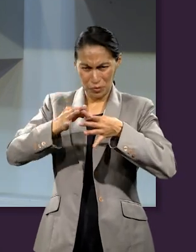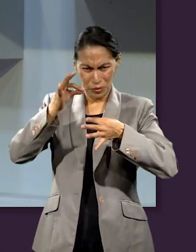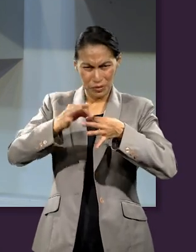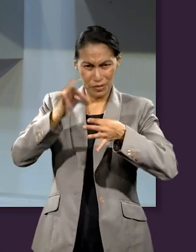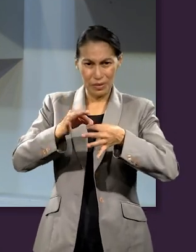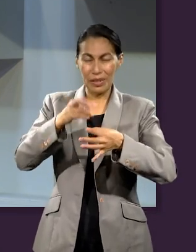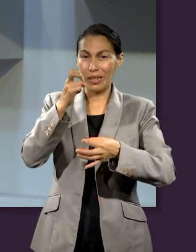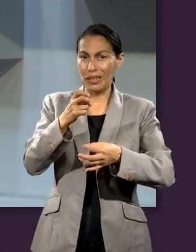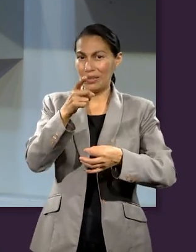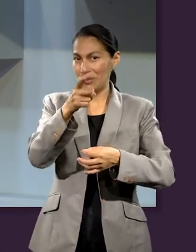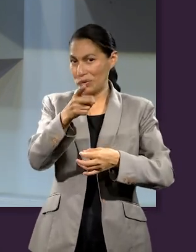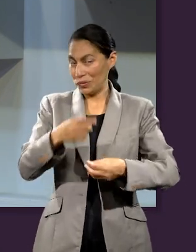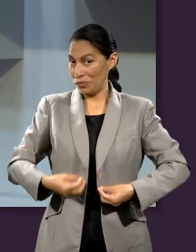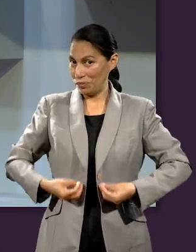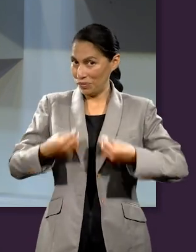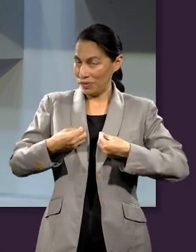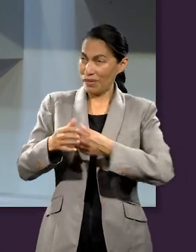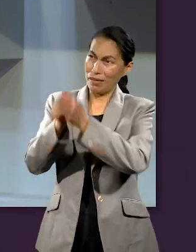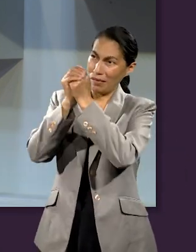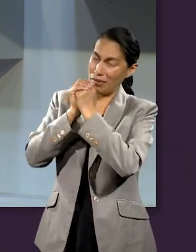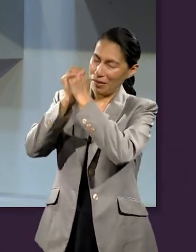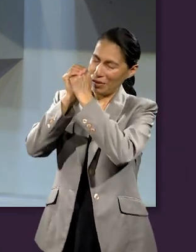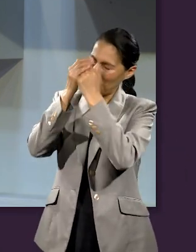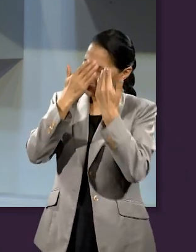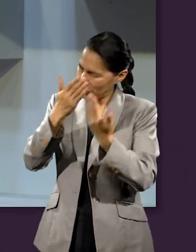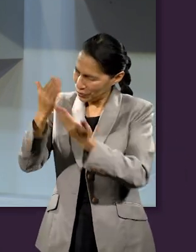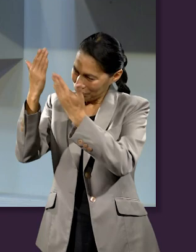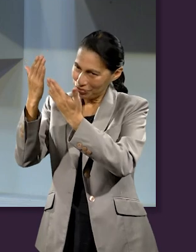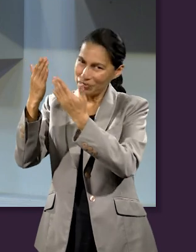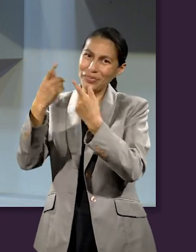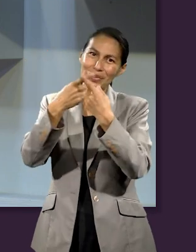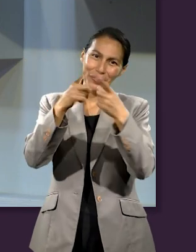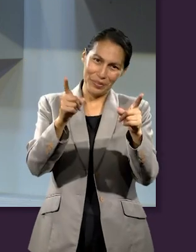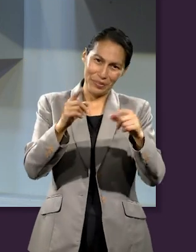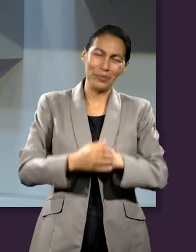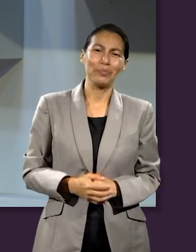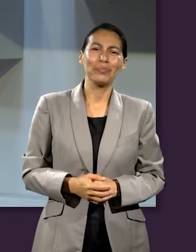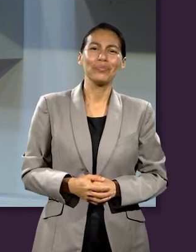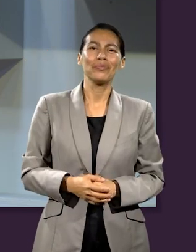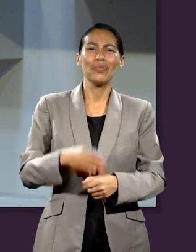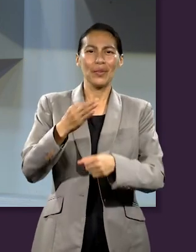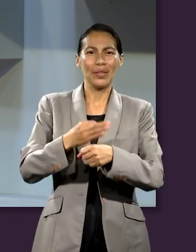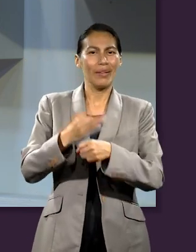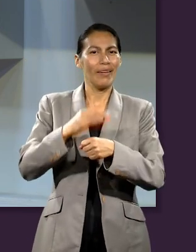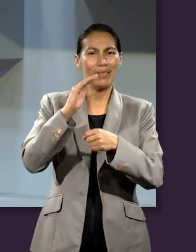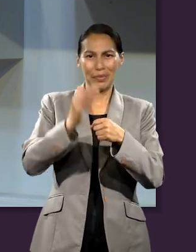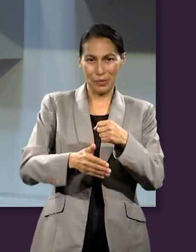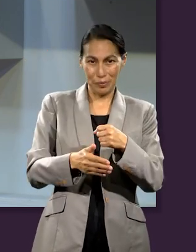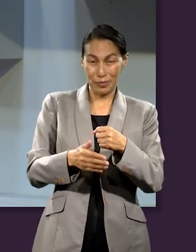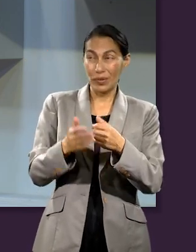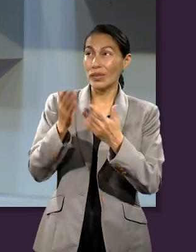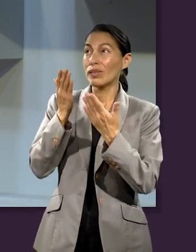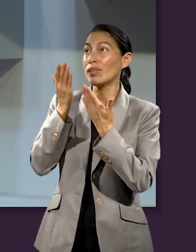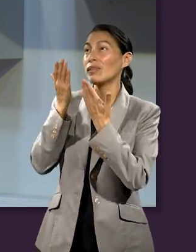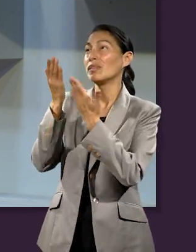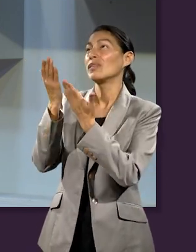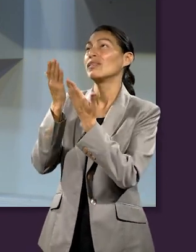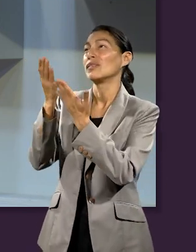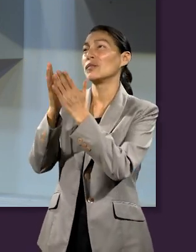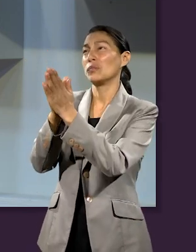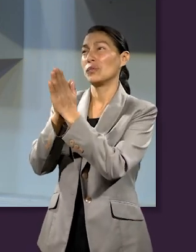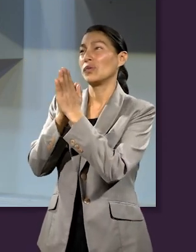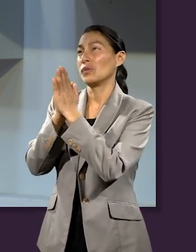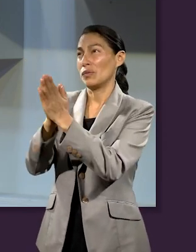que sea sistemático. Eso estoy seguro. Va a ser una diferencia enorme en tu adoración. Termino